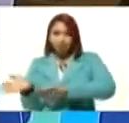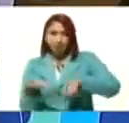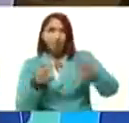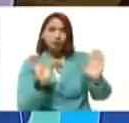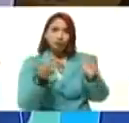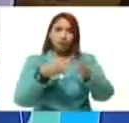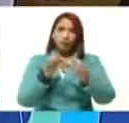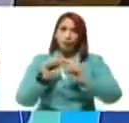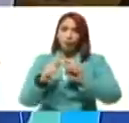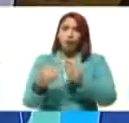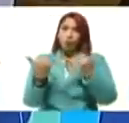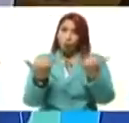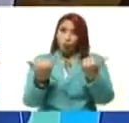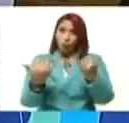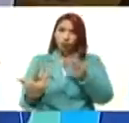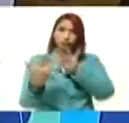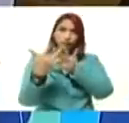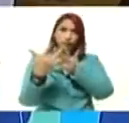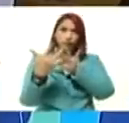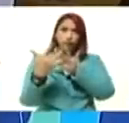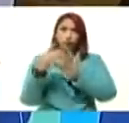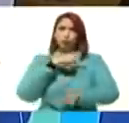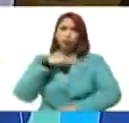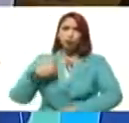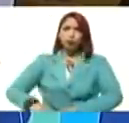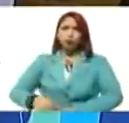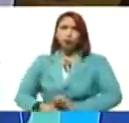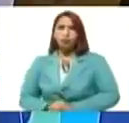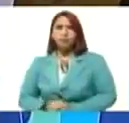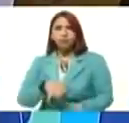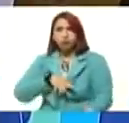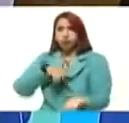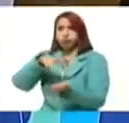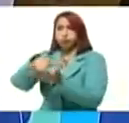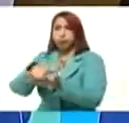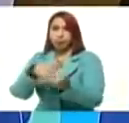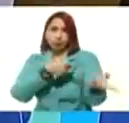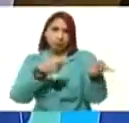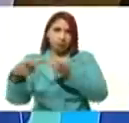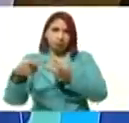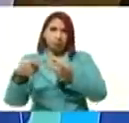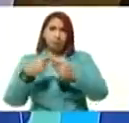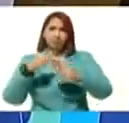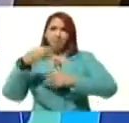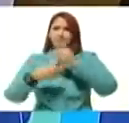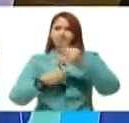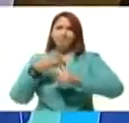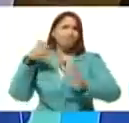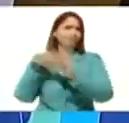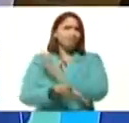se encuentra conectado, él está en Rusia, porque fue invitado para ser